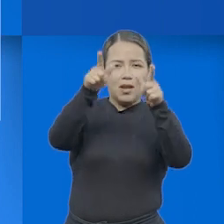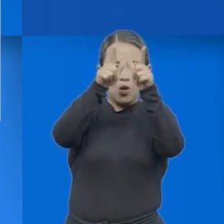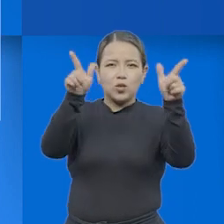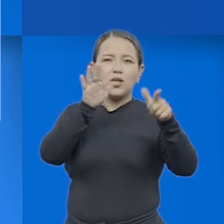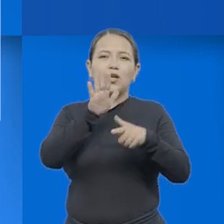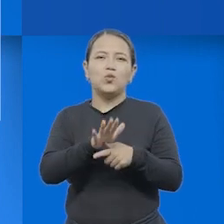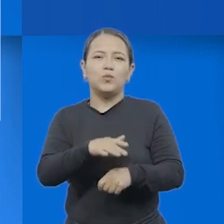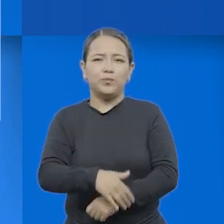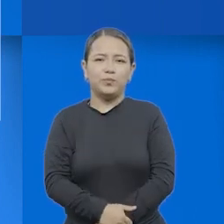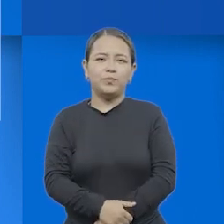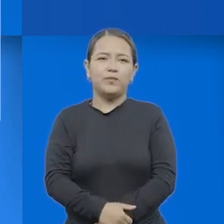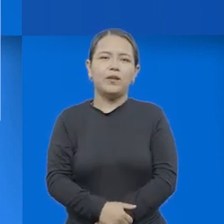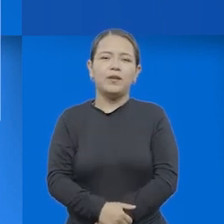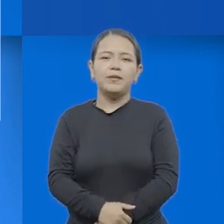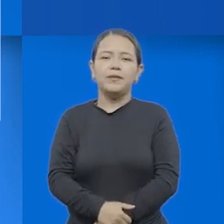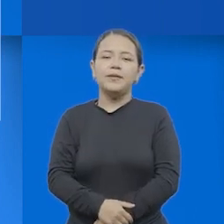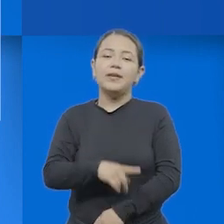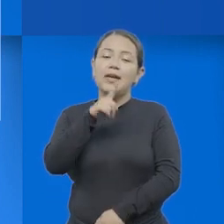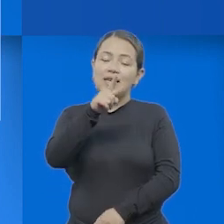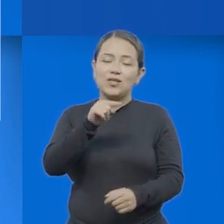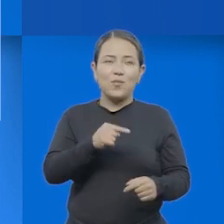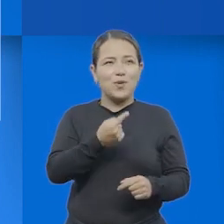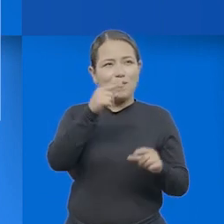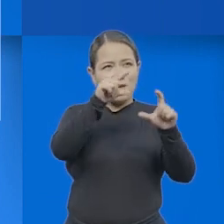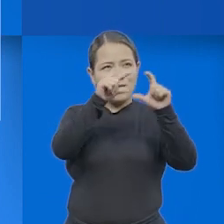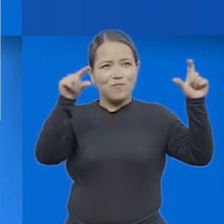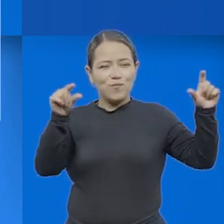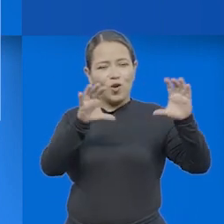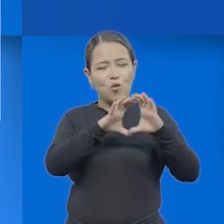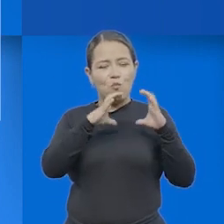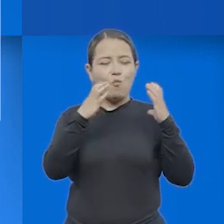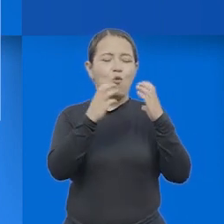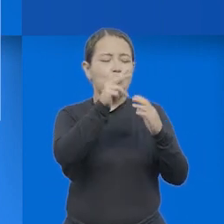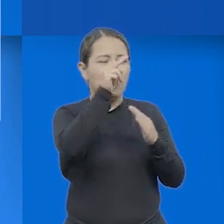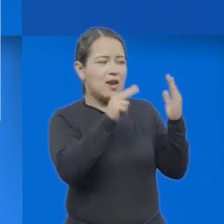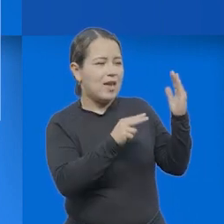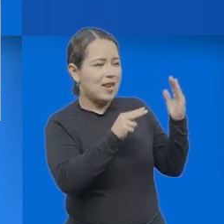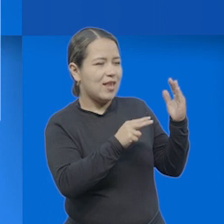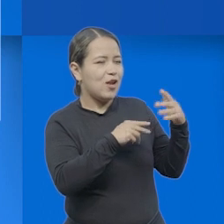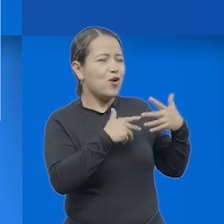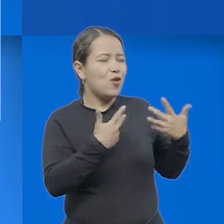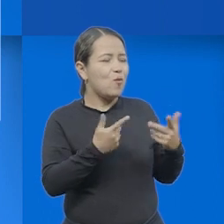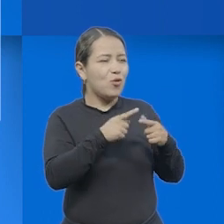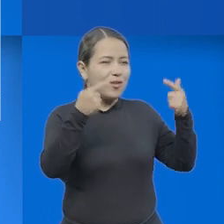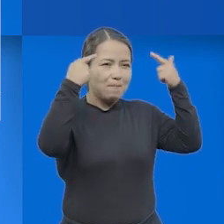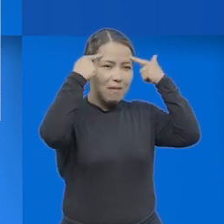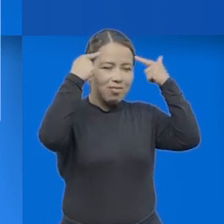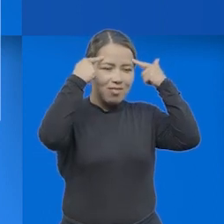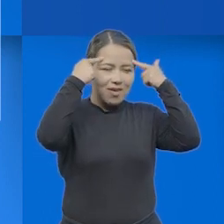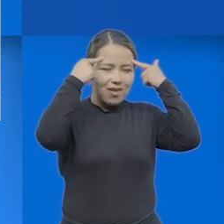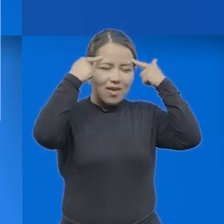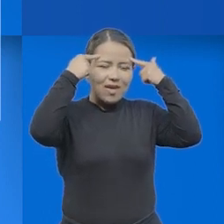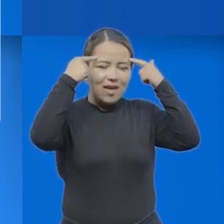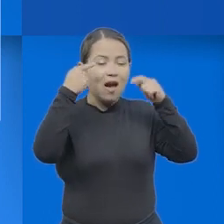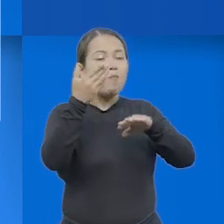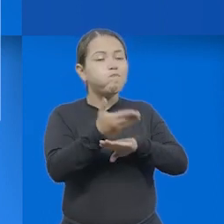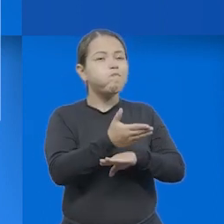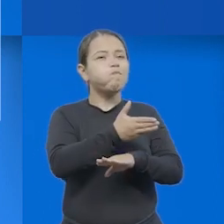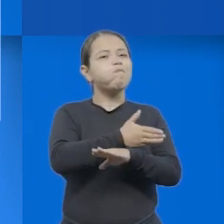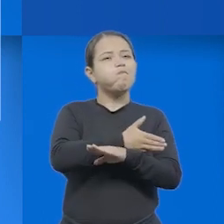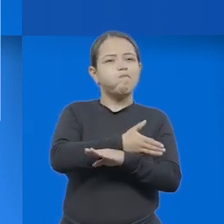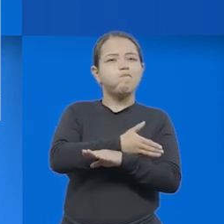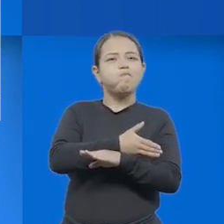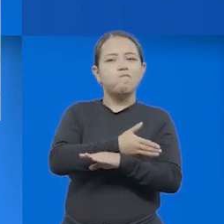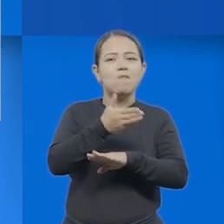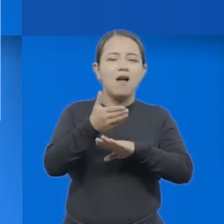Toda esta primera parte que aparece acá en el acceso al conocimiento de leer el mundo es lo que sucede en nuestra mente antes